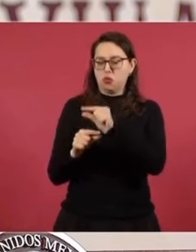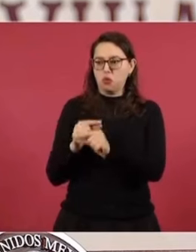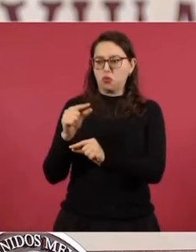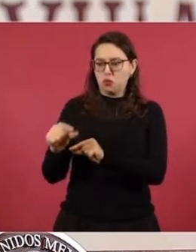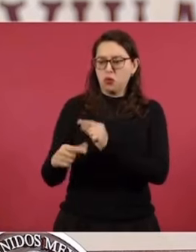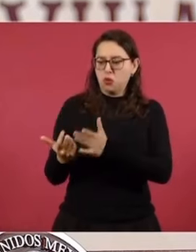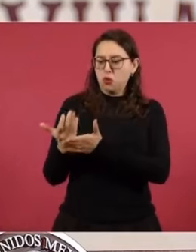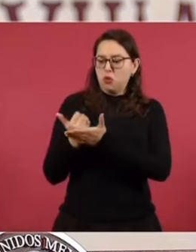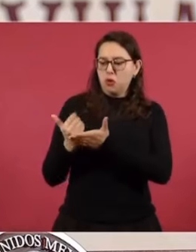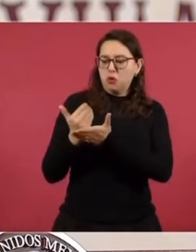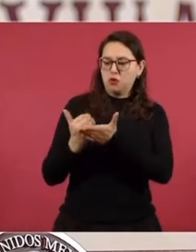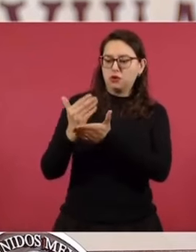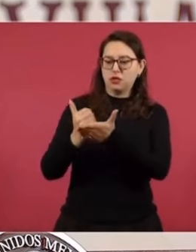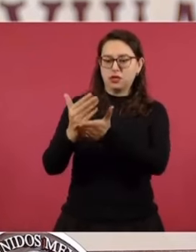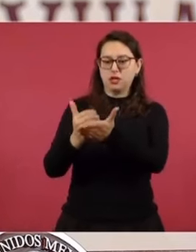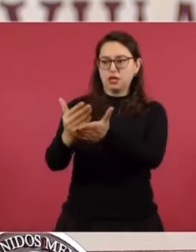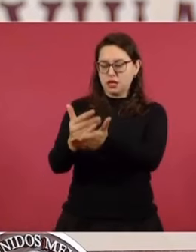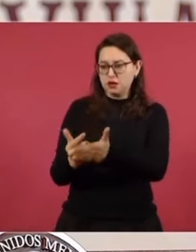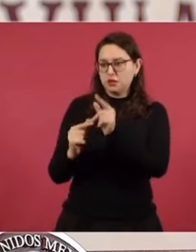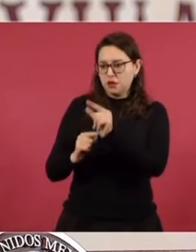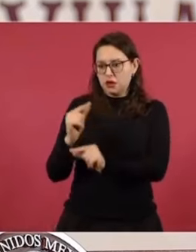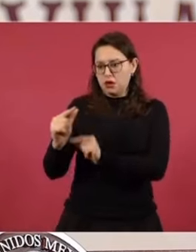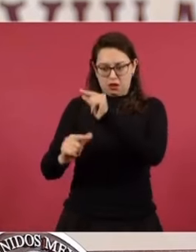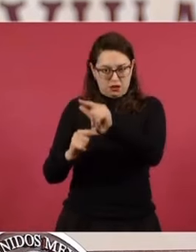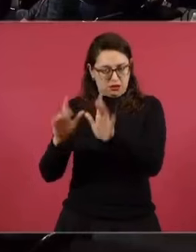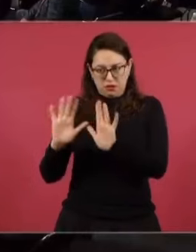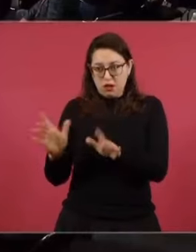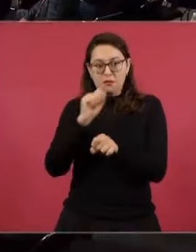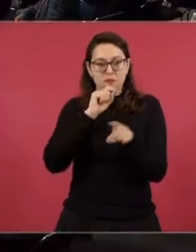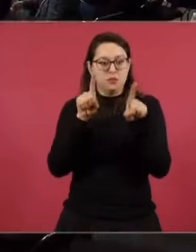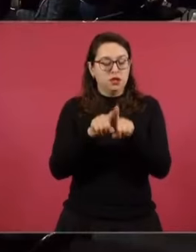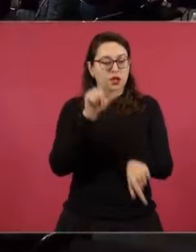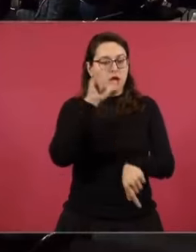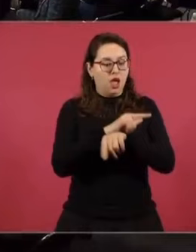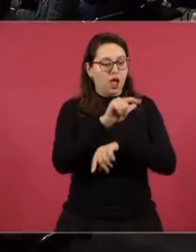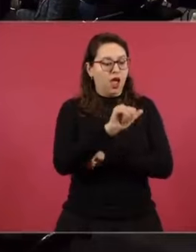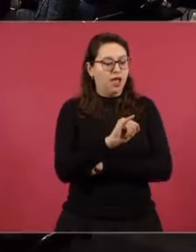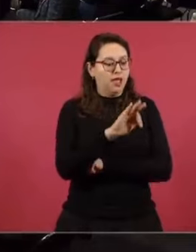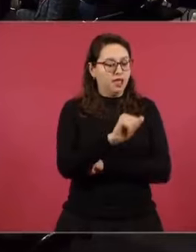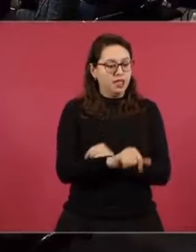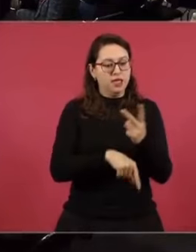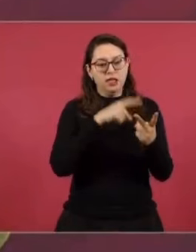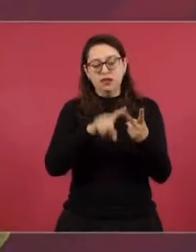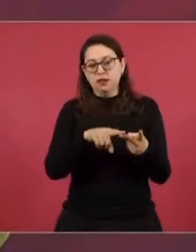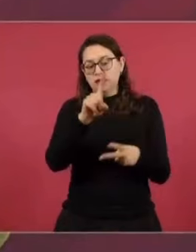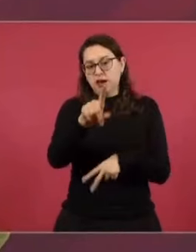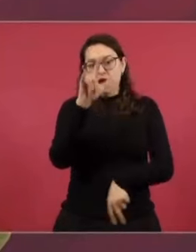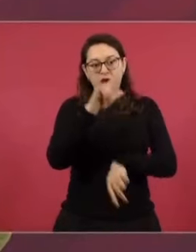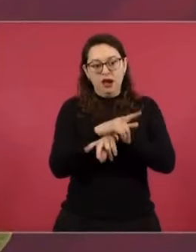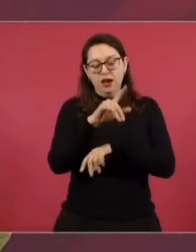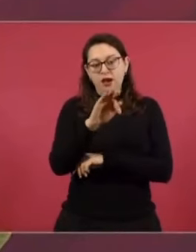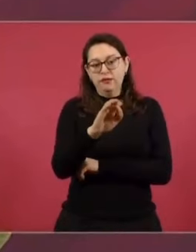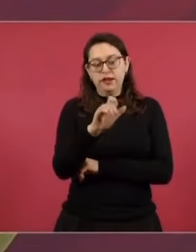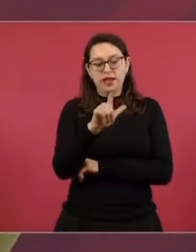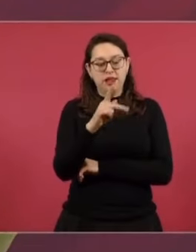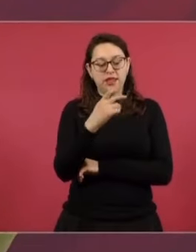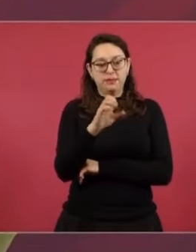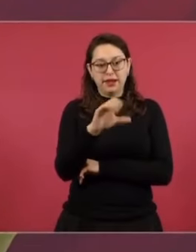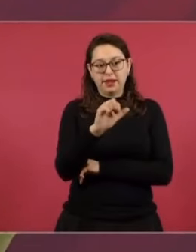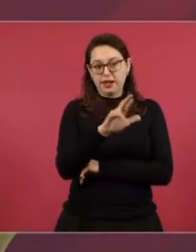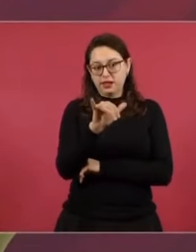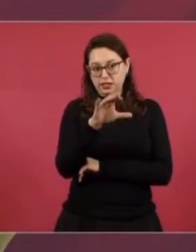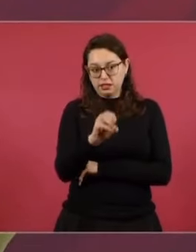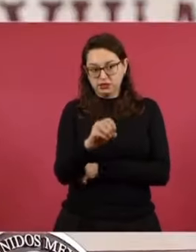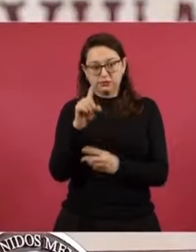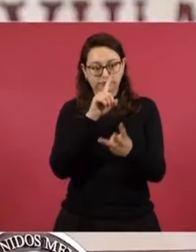lo va a hacer el aeropuerto Felipe Ángeles, el aeropuerto Felipe Carrillo Puerto, el propio